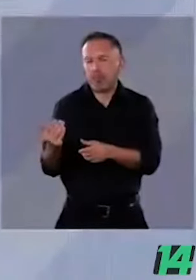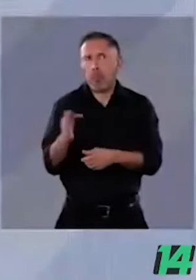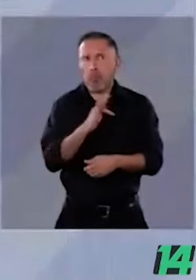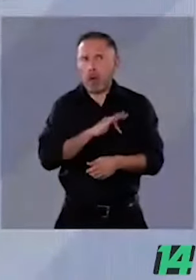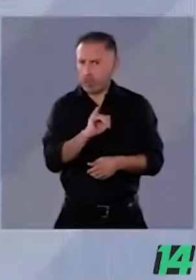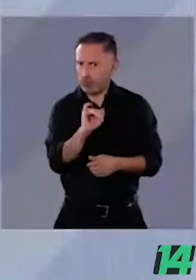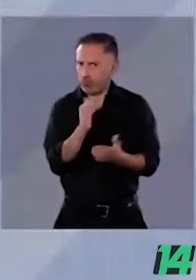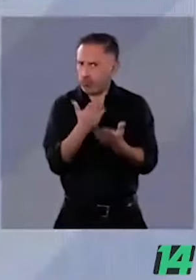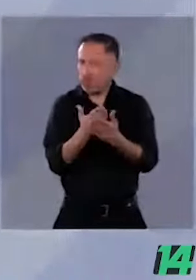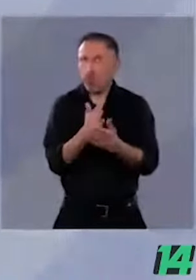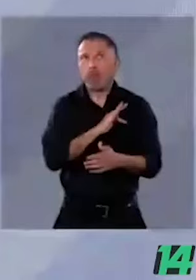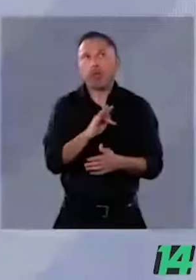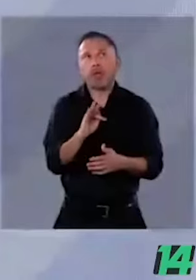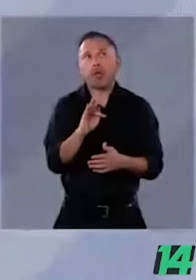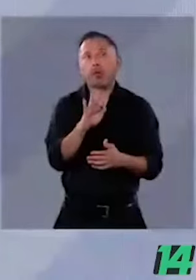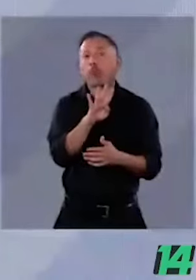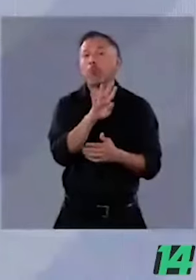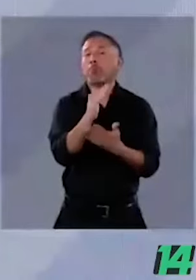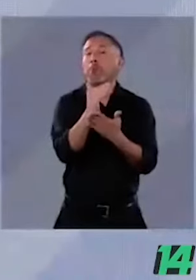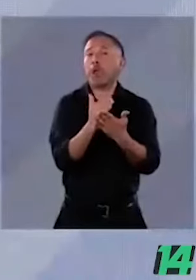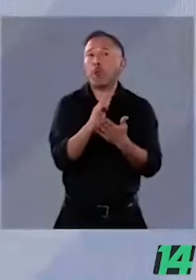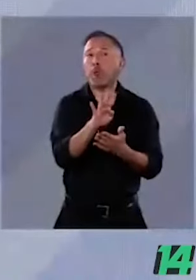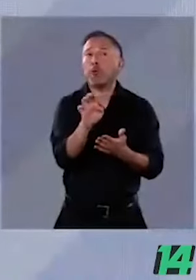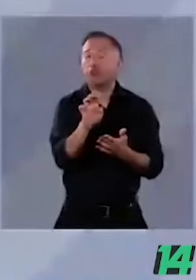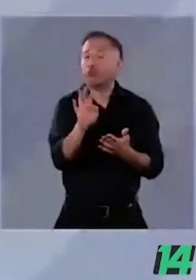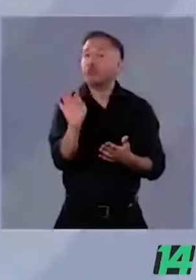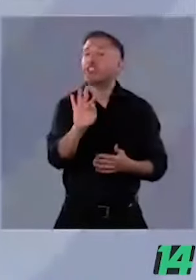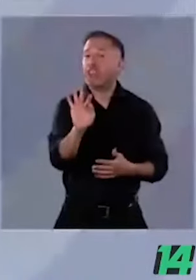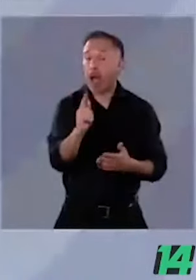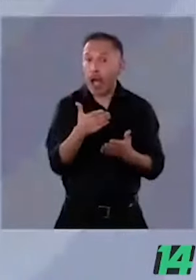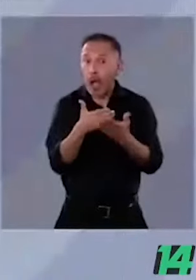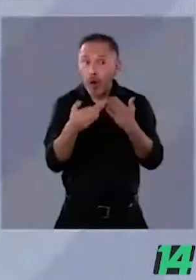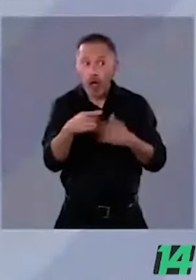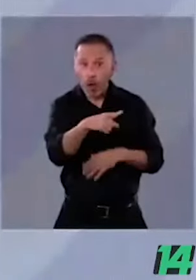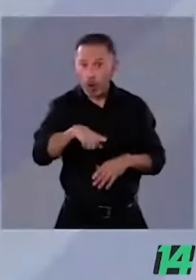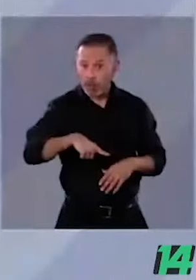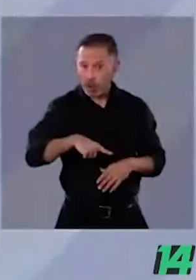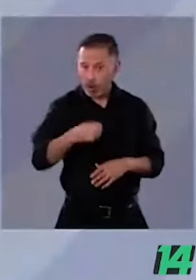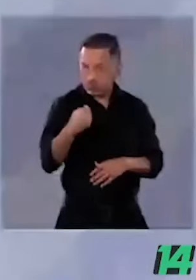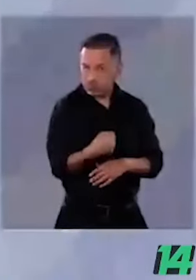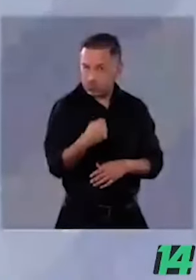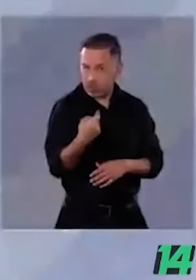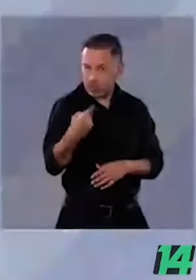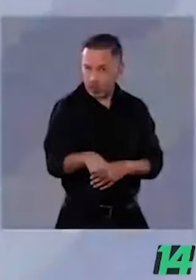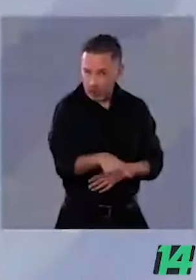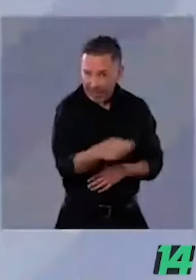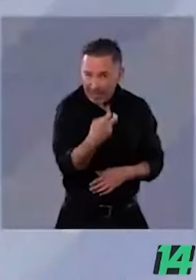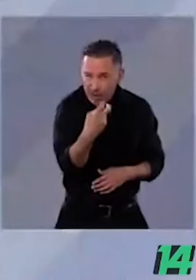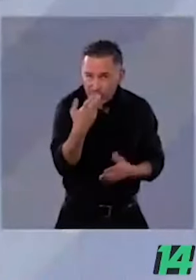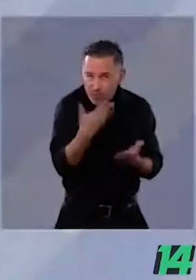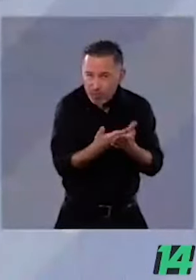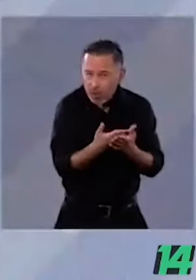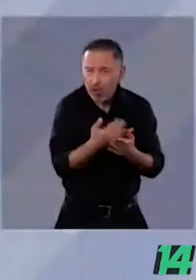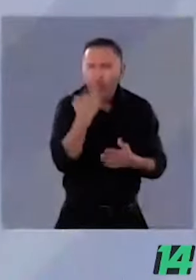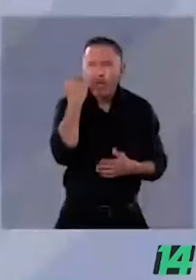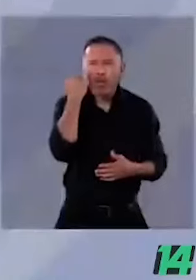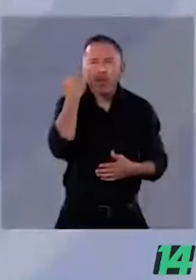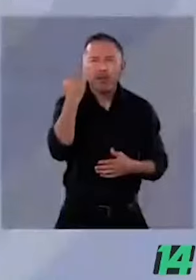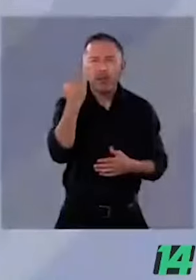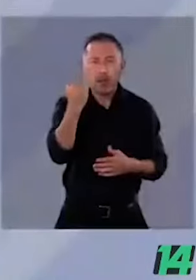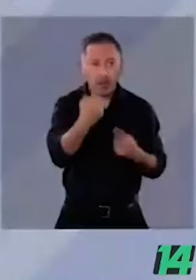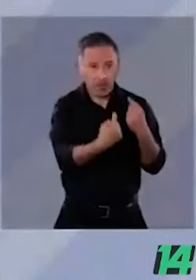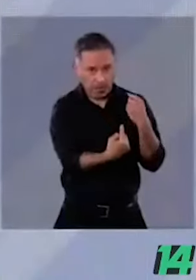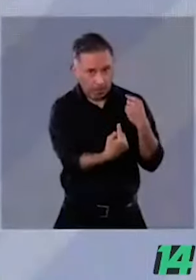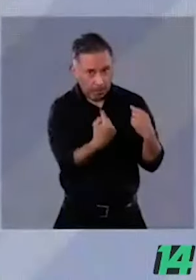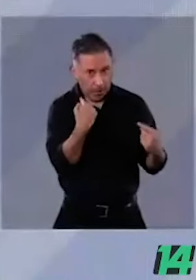pero en este momento no, con un gobierno tan autoritario. Imagínese llamarnos traidores a la patria por